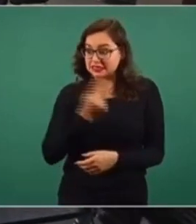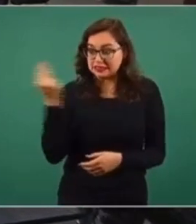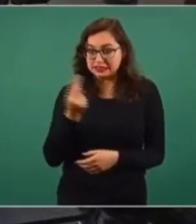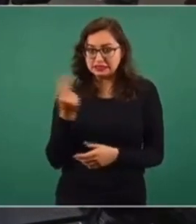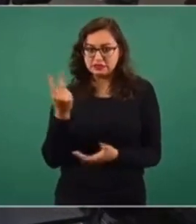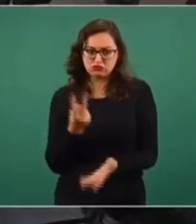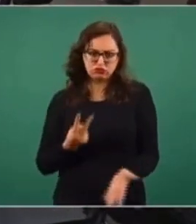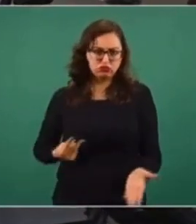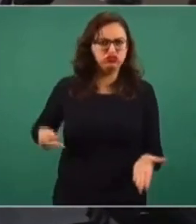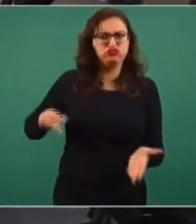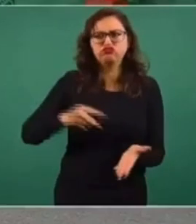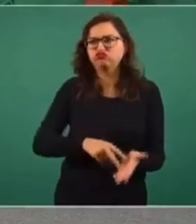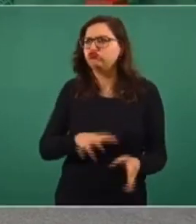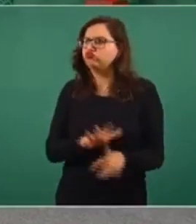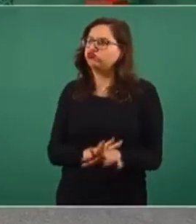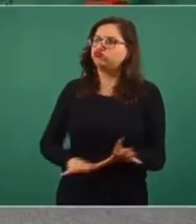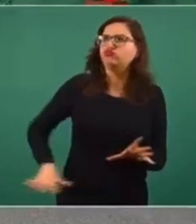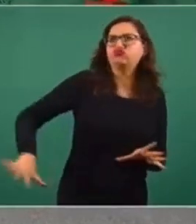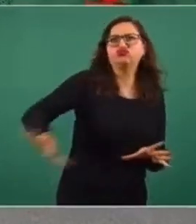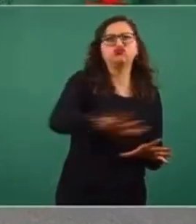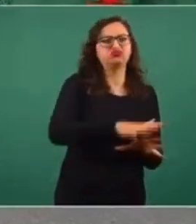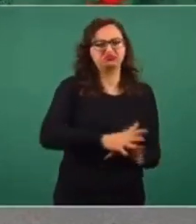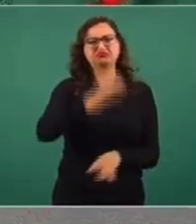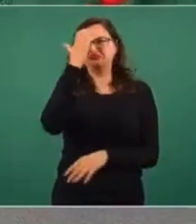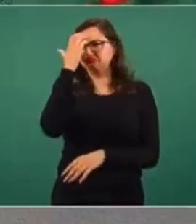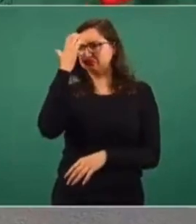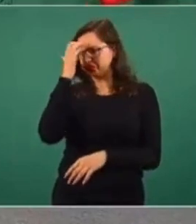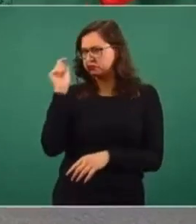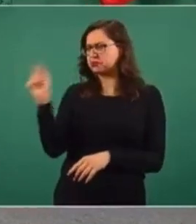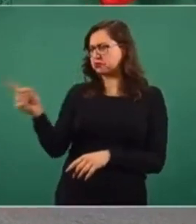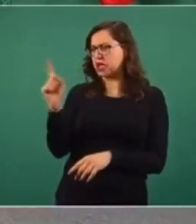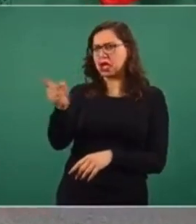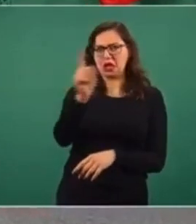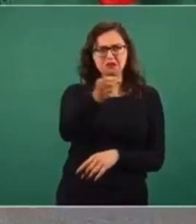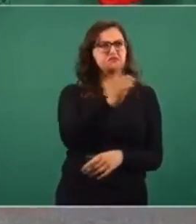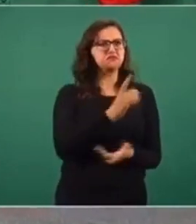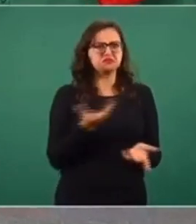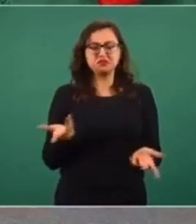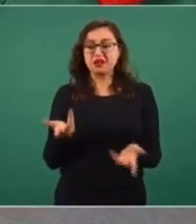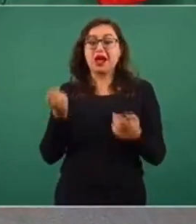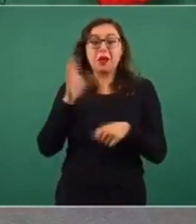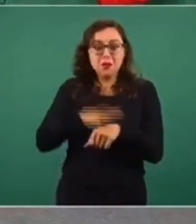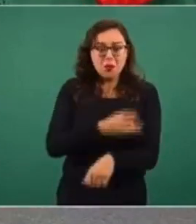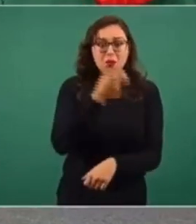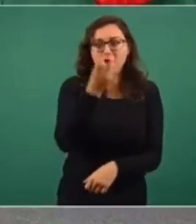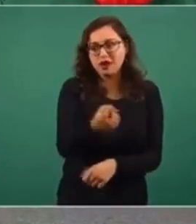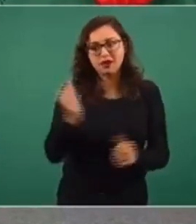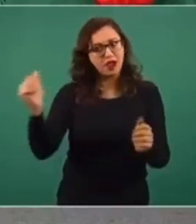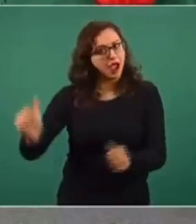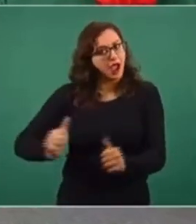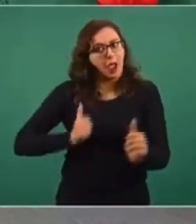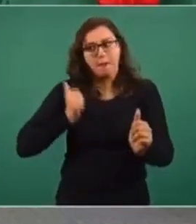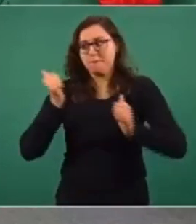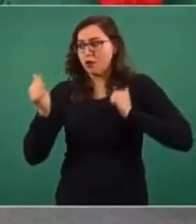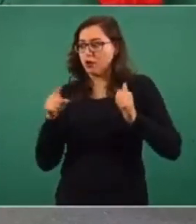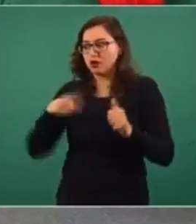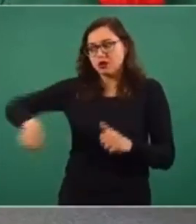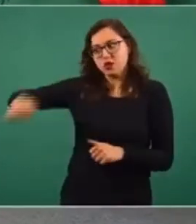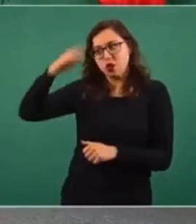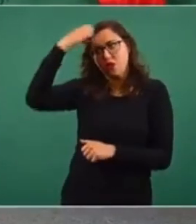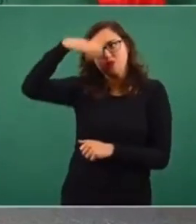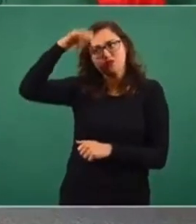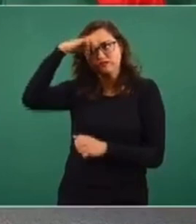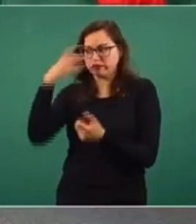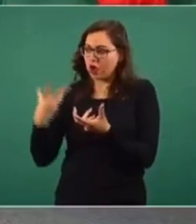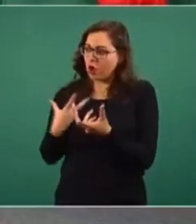los servidores de la nación. Por eso, por eso nos estamos apoyando o esta